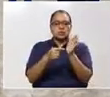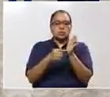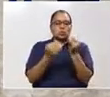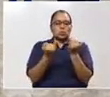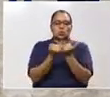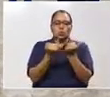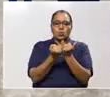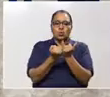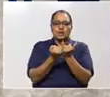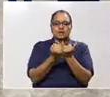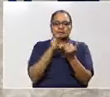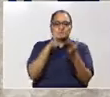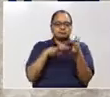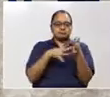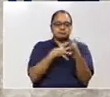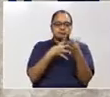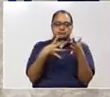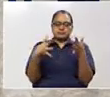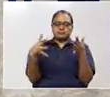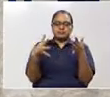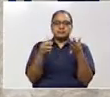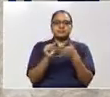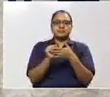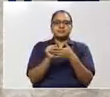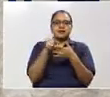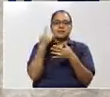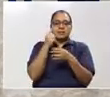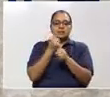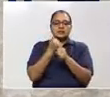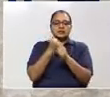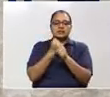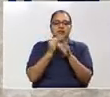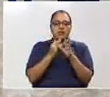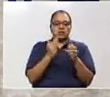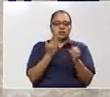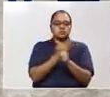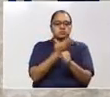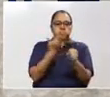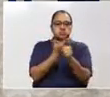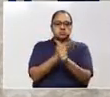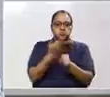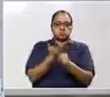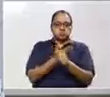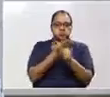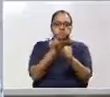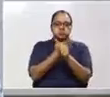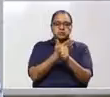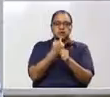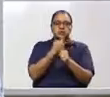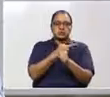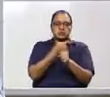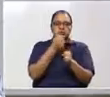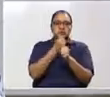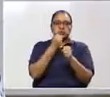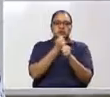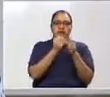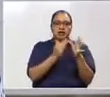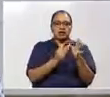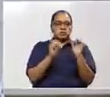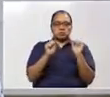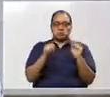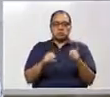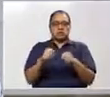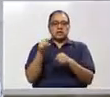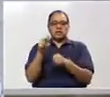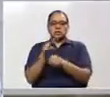estén. Obviamente, para el empleador que cancele o suspenda puestos de trabajo, entonces no podrá